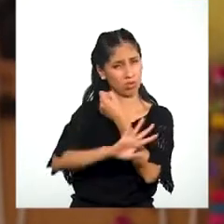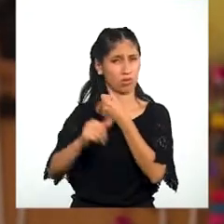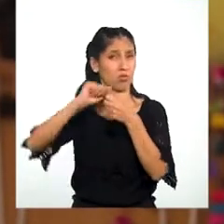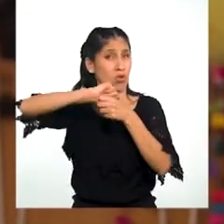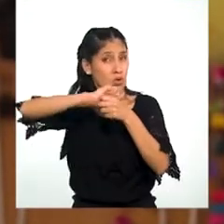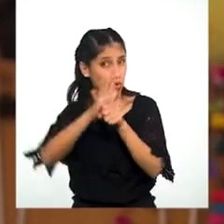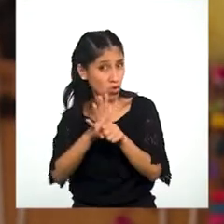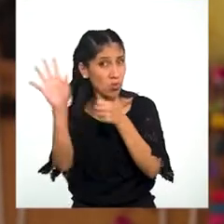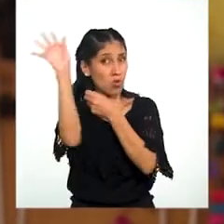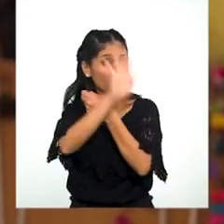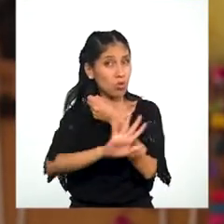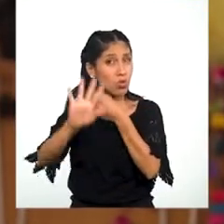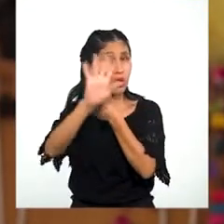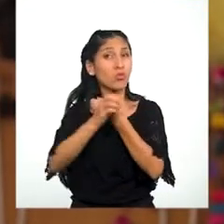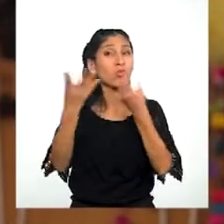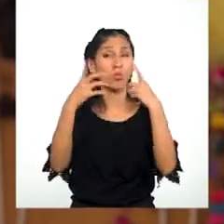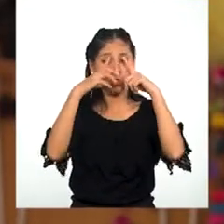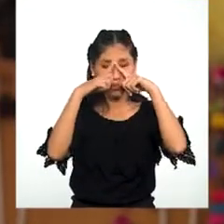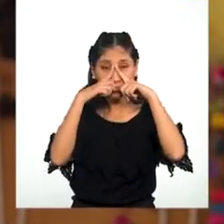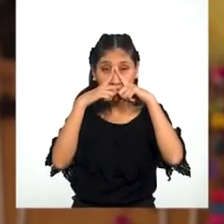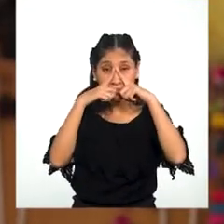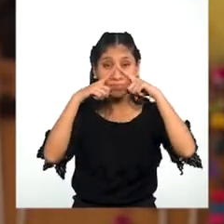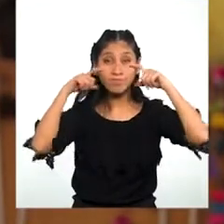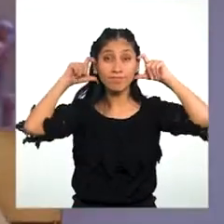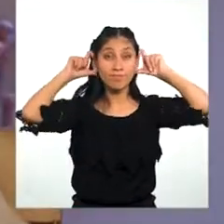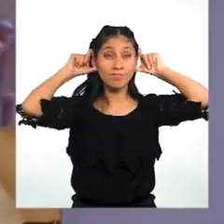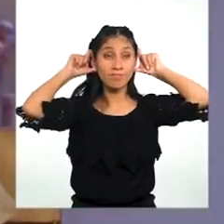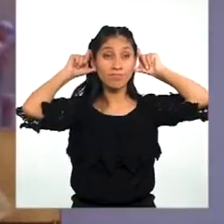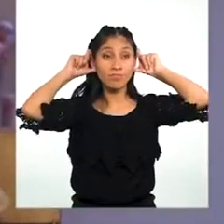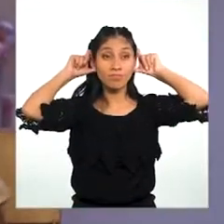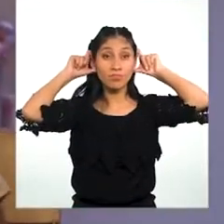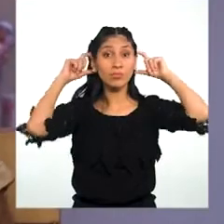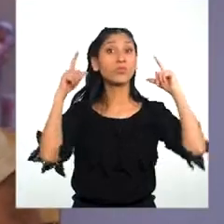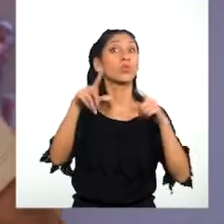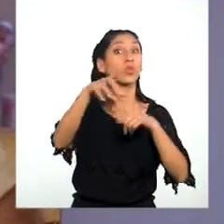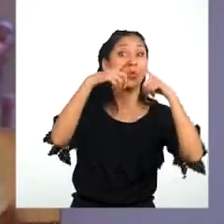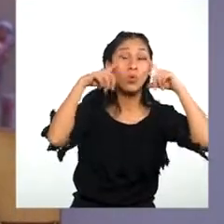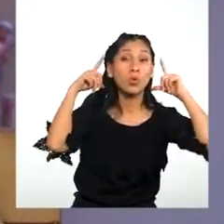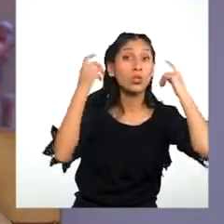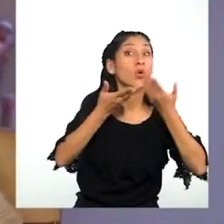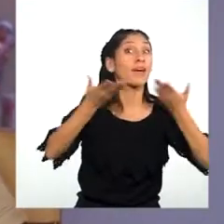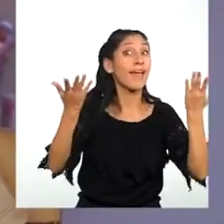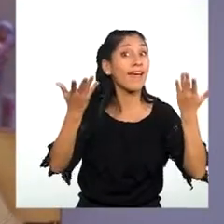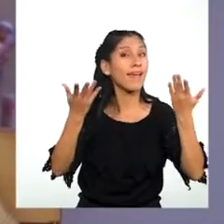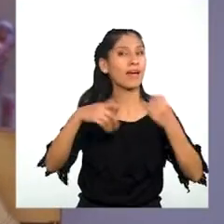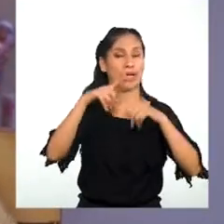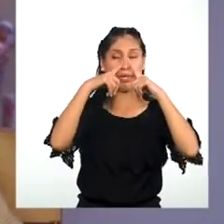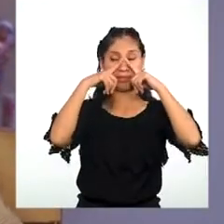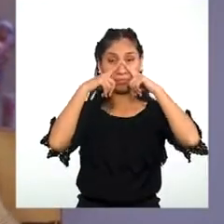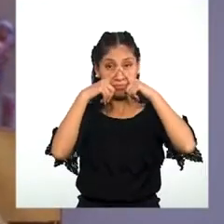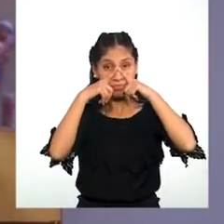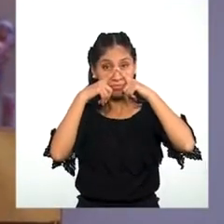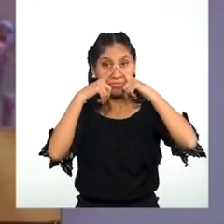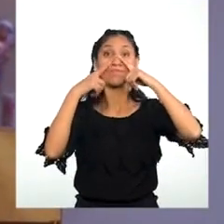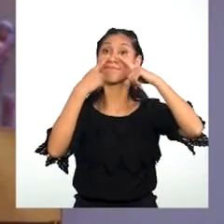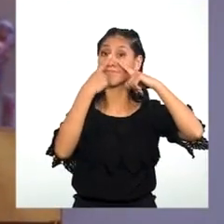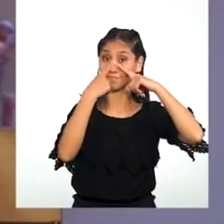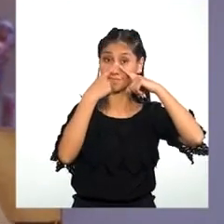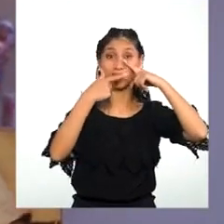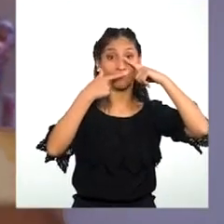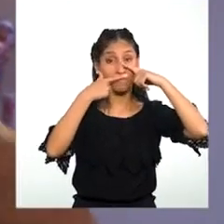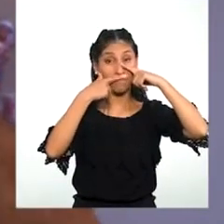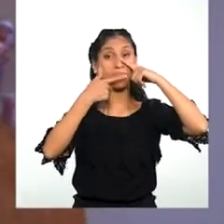Cubriendo ¿Cubriendo qué Héctor? Nariz Boca Y barbilla